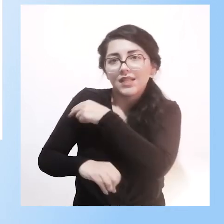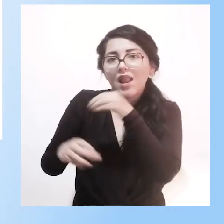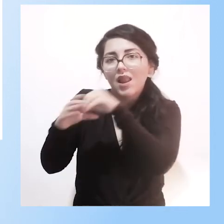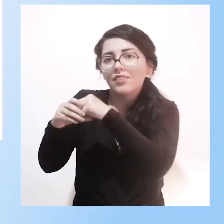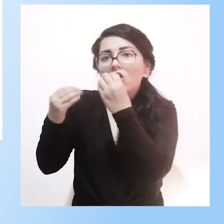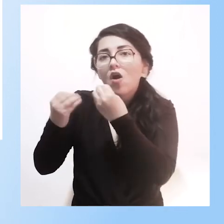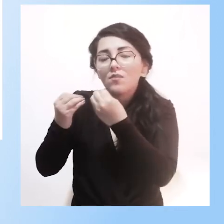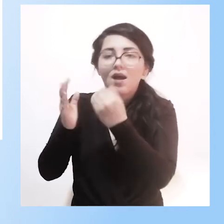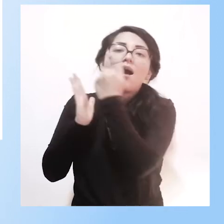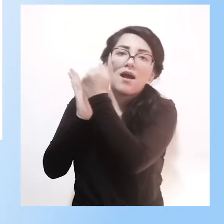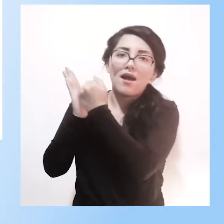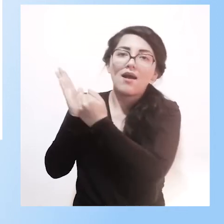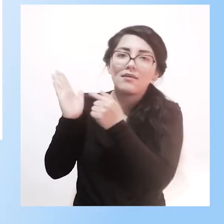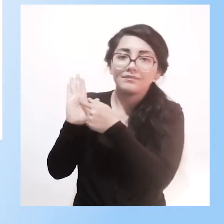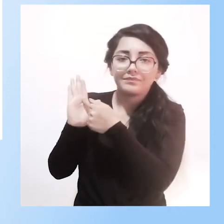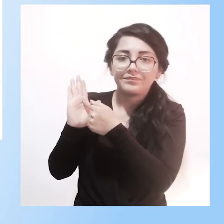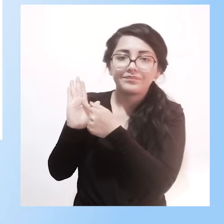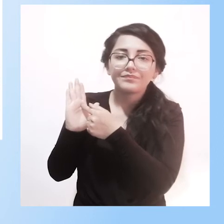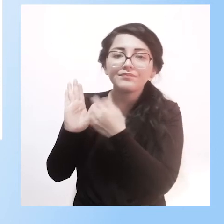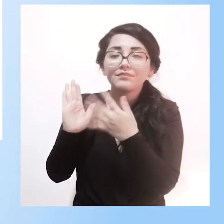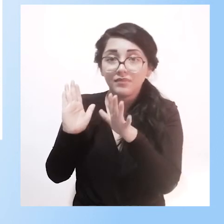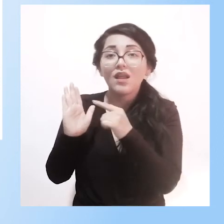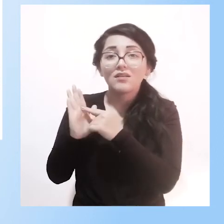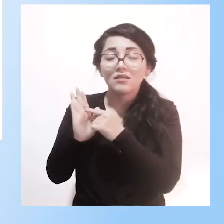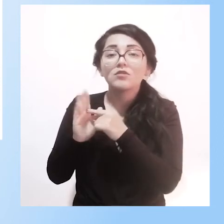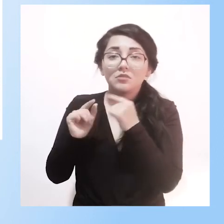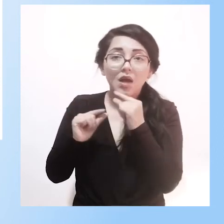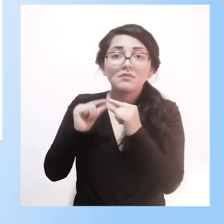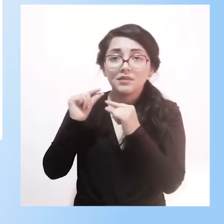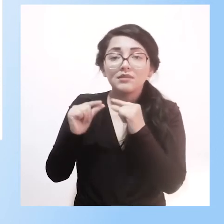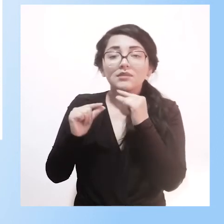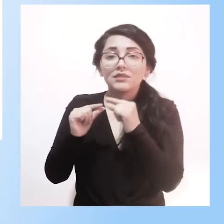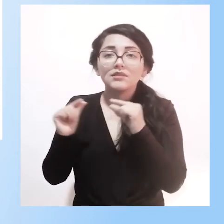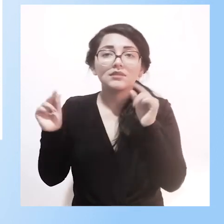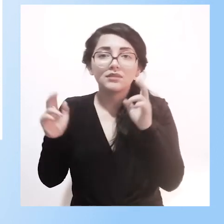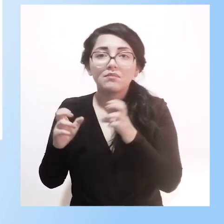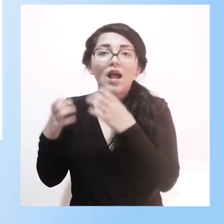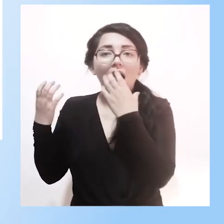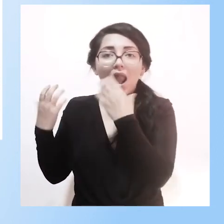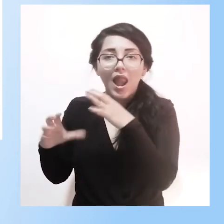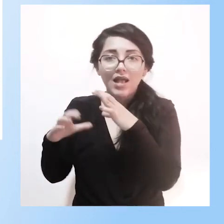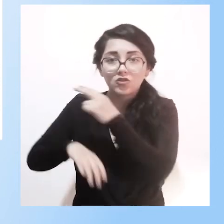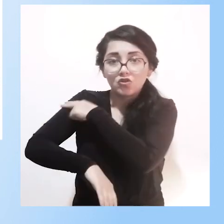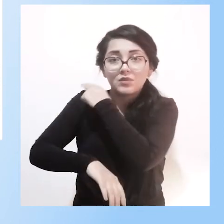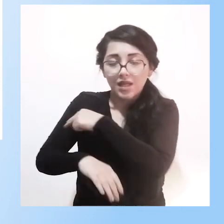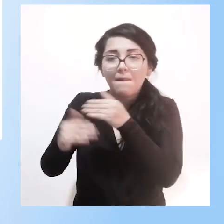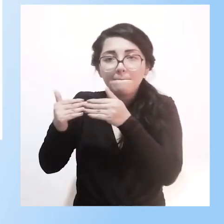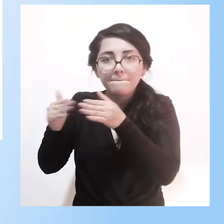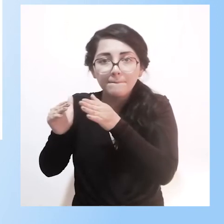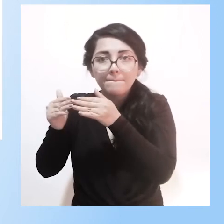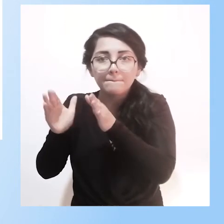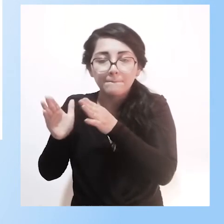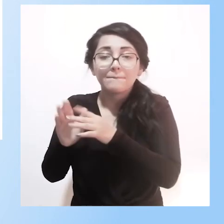en la implantación de las salas hospitalarias. Y trago a